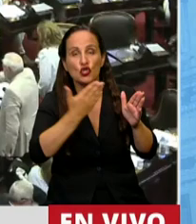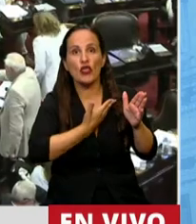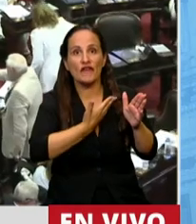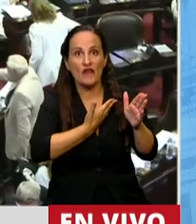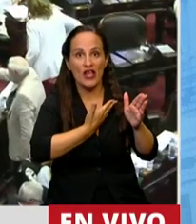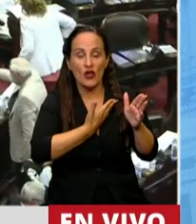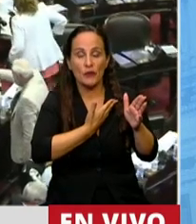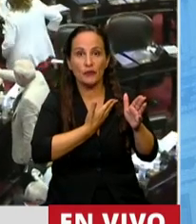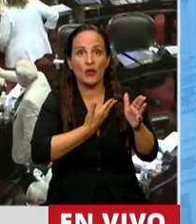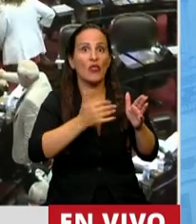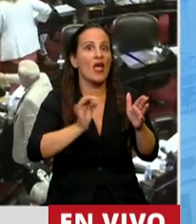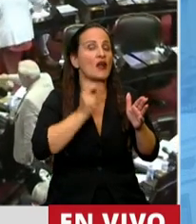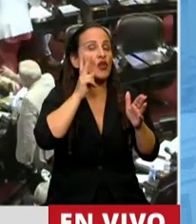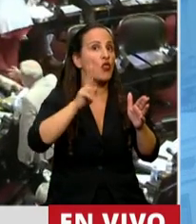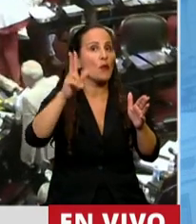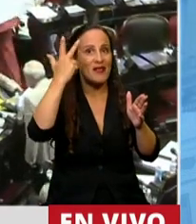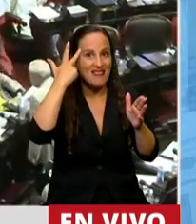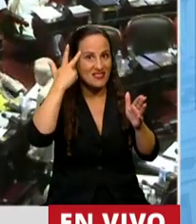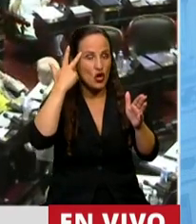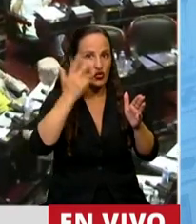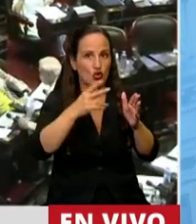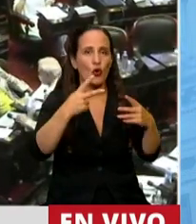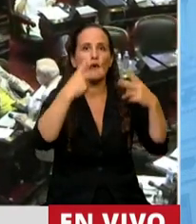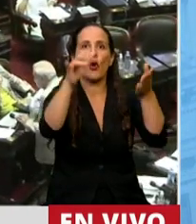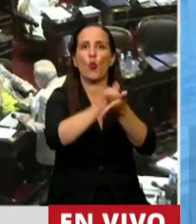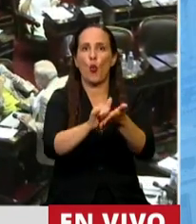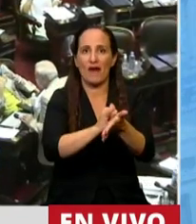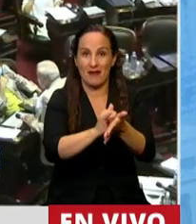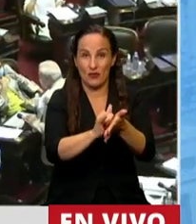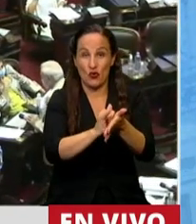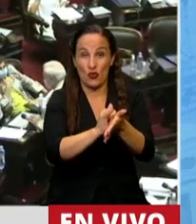febrero del año 2018 a Nueva York.